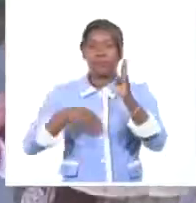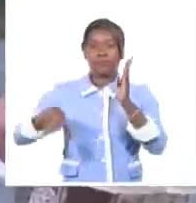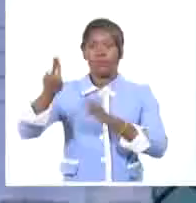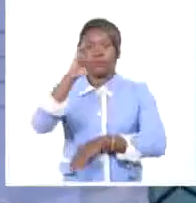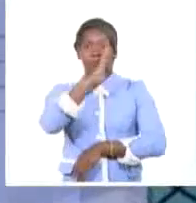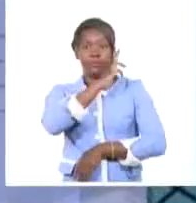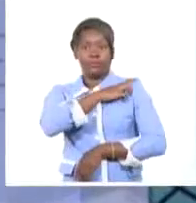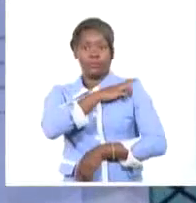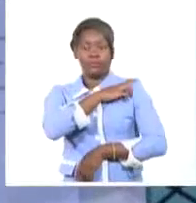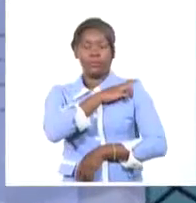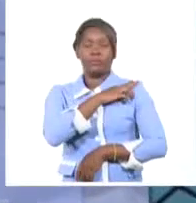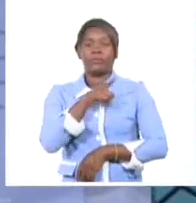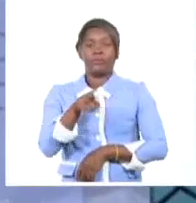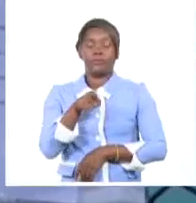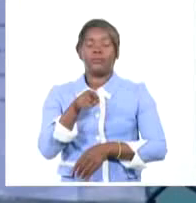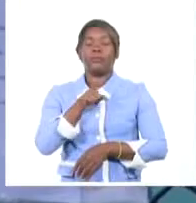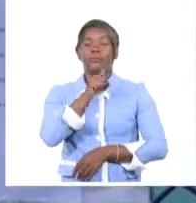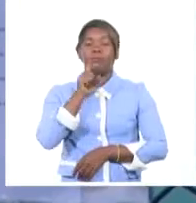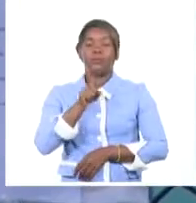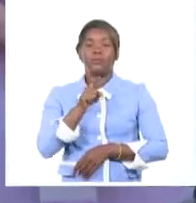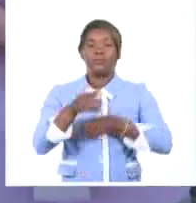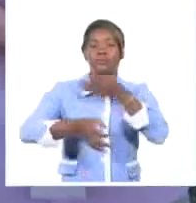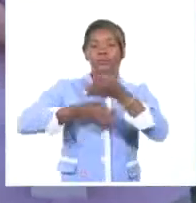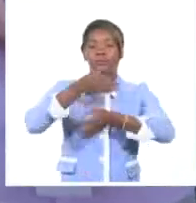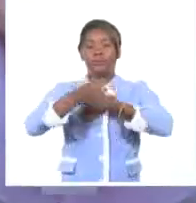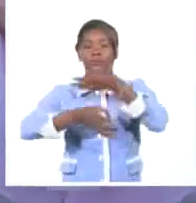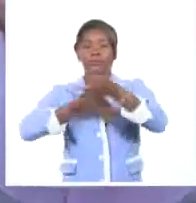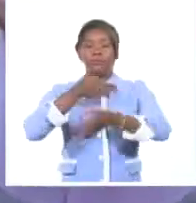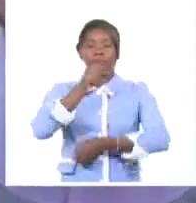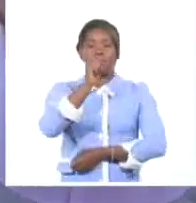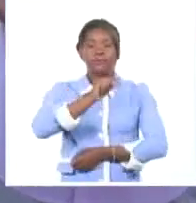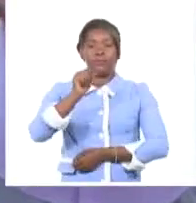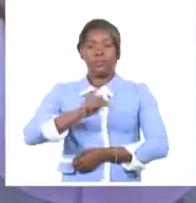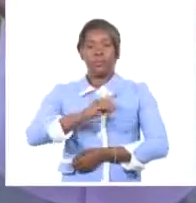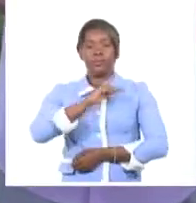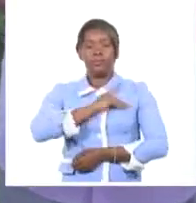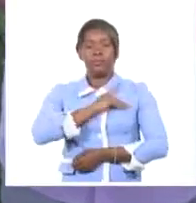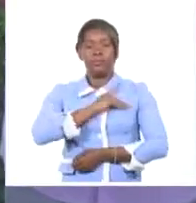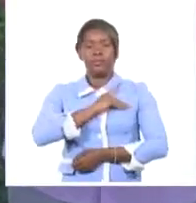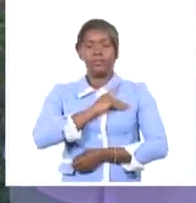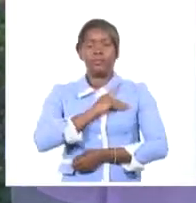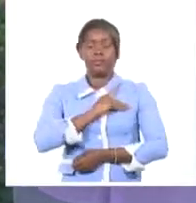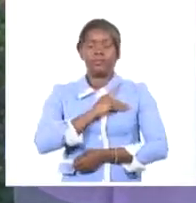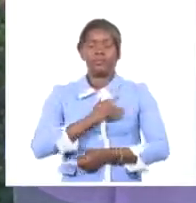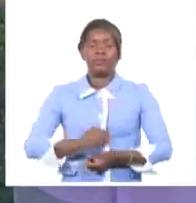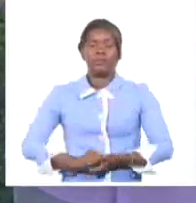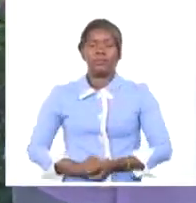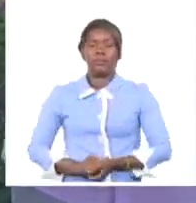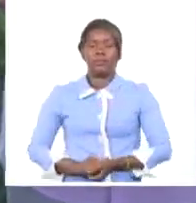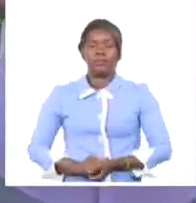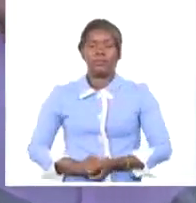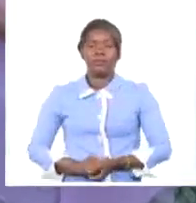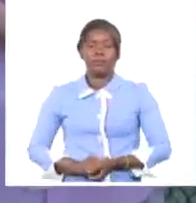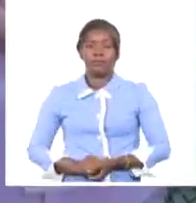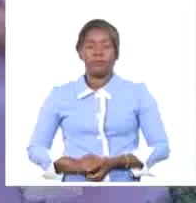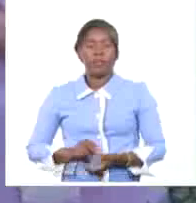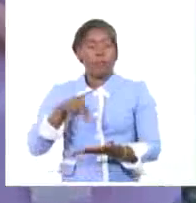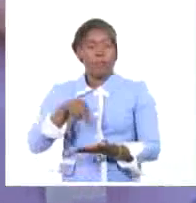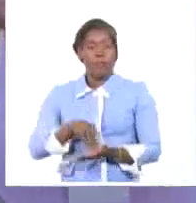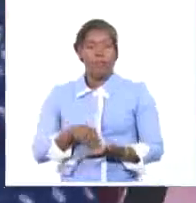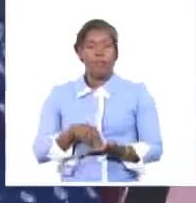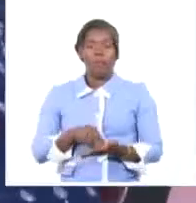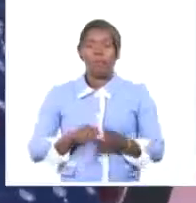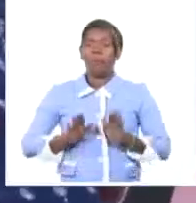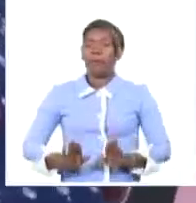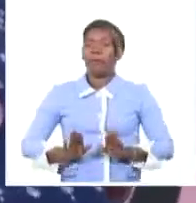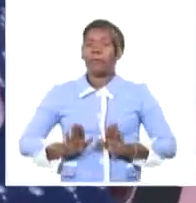Marrero Cruz sostuvo un ameno diálogo con electores de la circunscripción número 89. Mientras aguardaba en la fila,